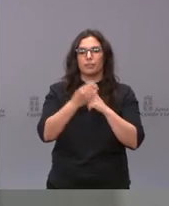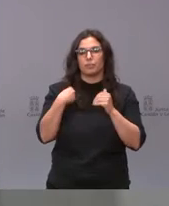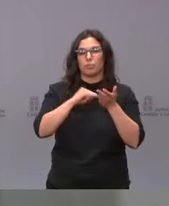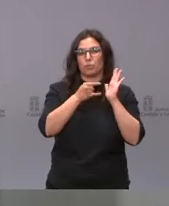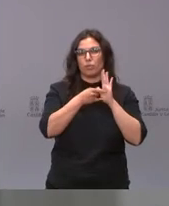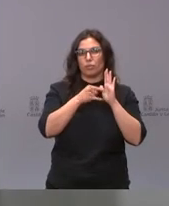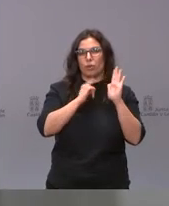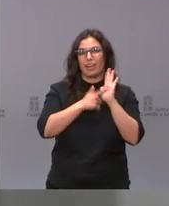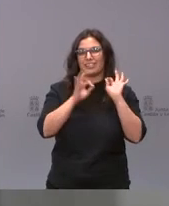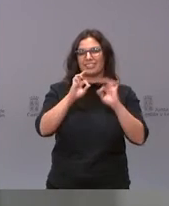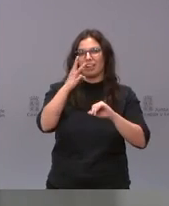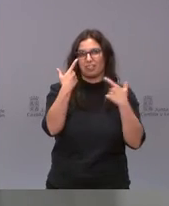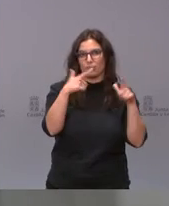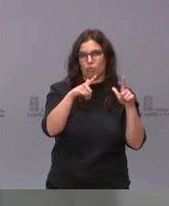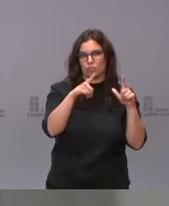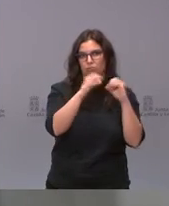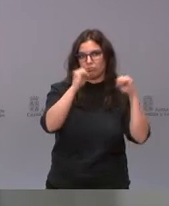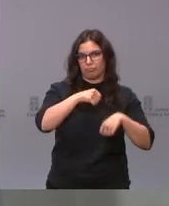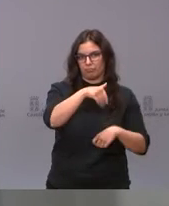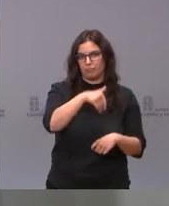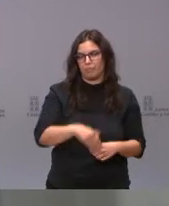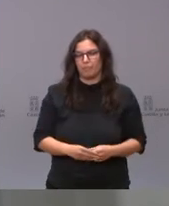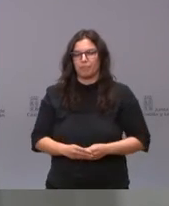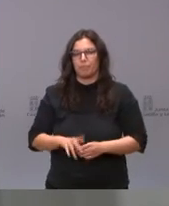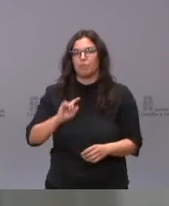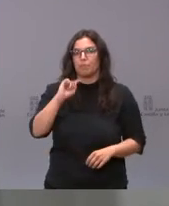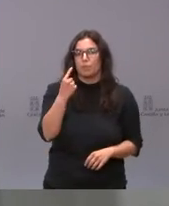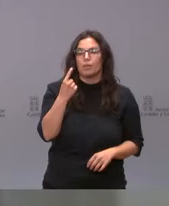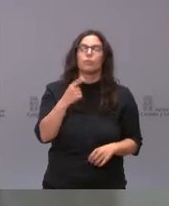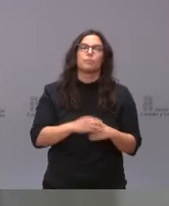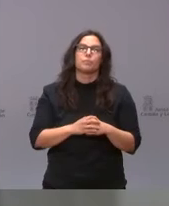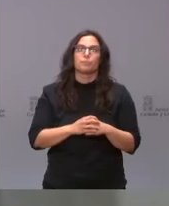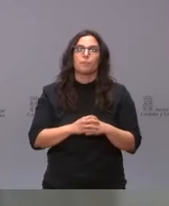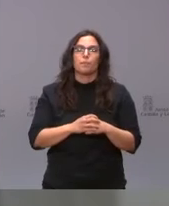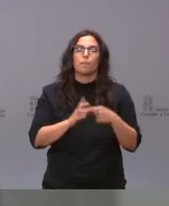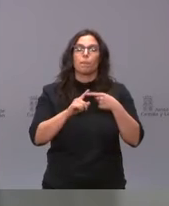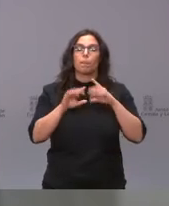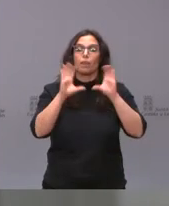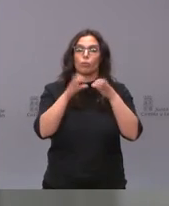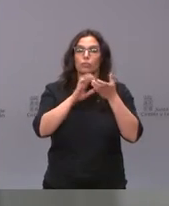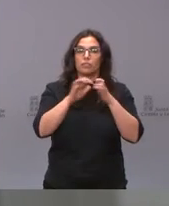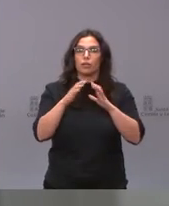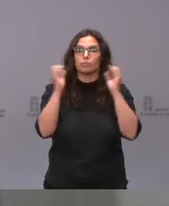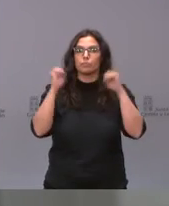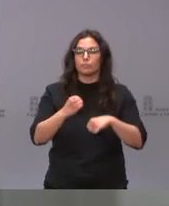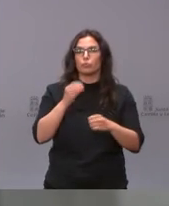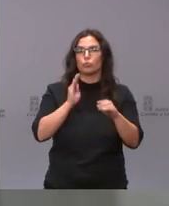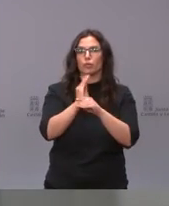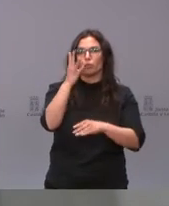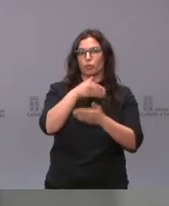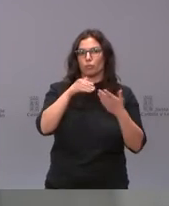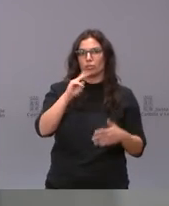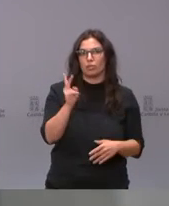del tercer sector. En primer lugar, la Junta aprueba subvenciones por valor de cuatro millones de euros